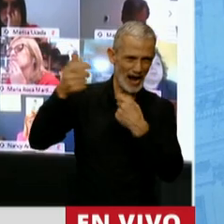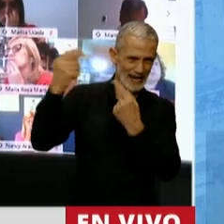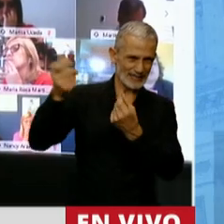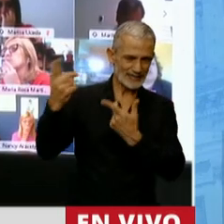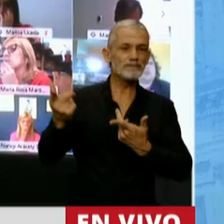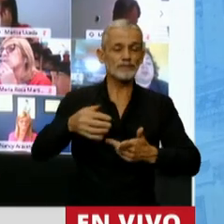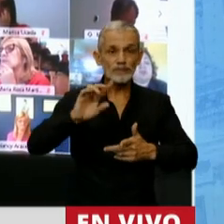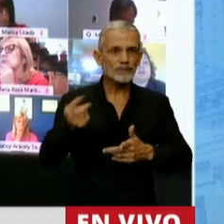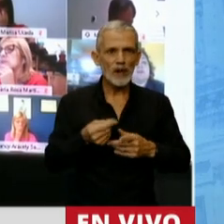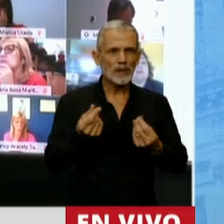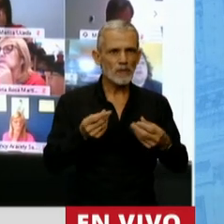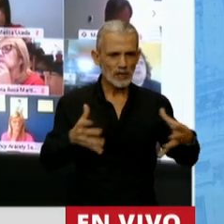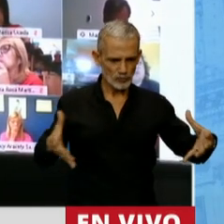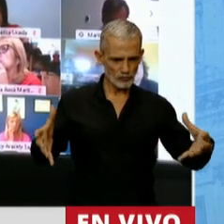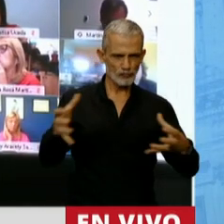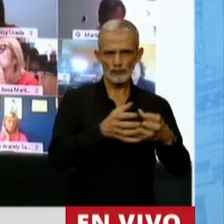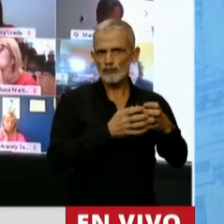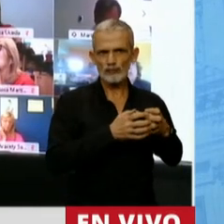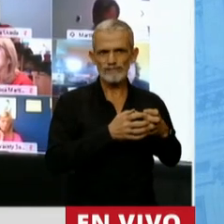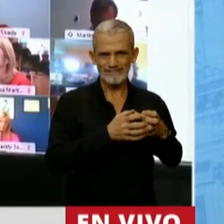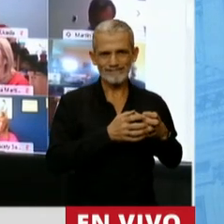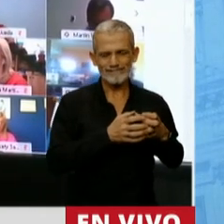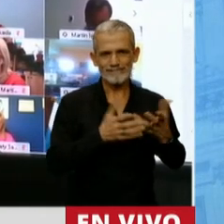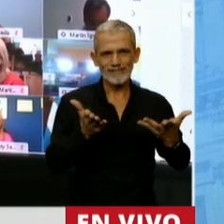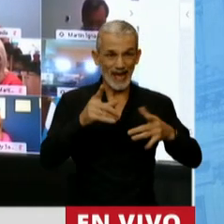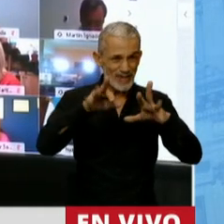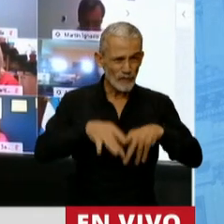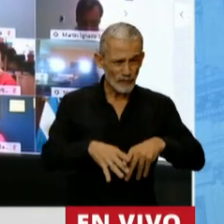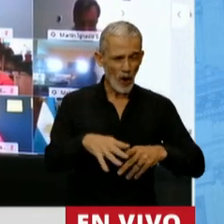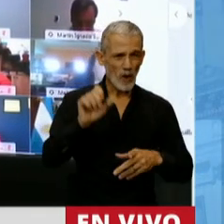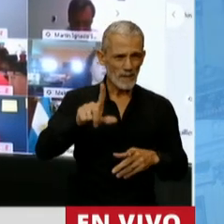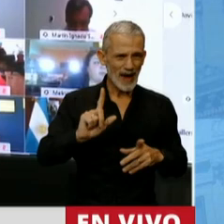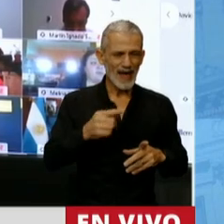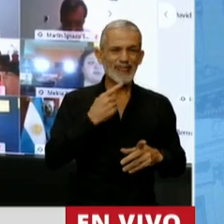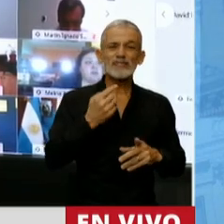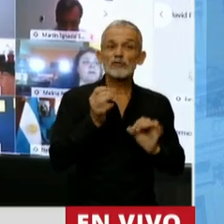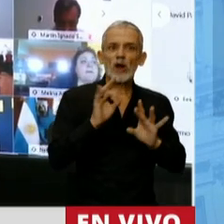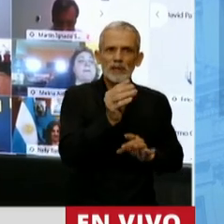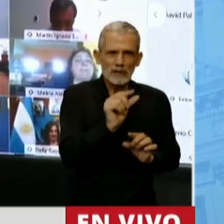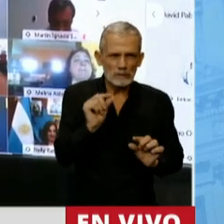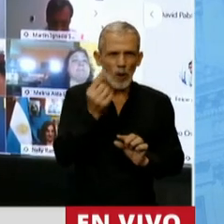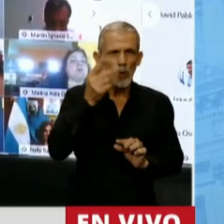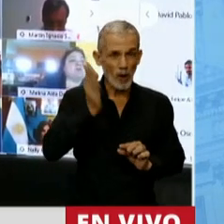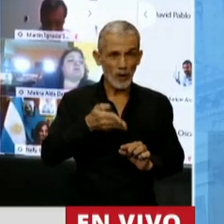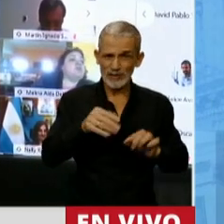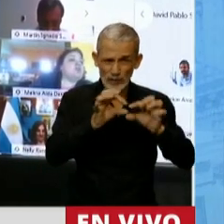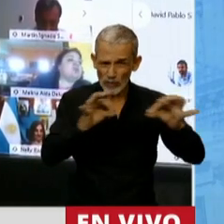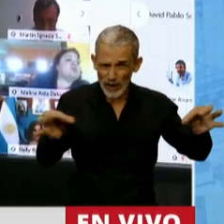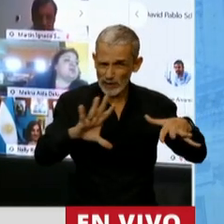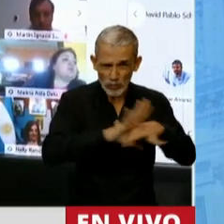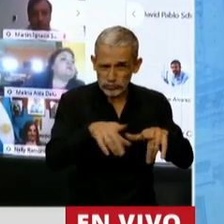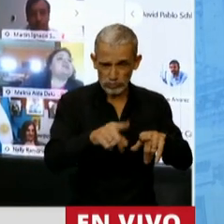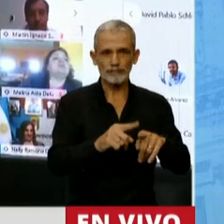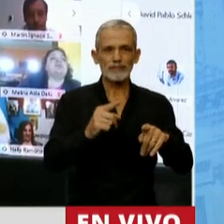que hubo una fuerte concentración. Señor Presidente, según ese informe, apenas el 1%, estoy leyendo textualmente,